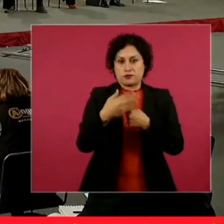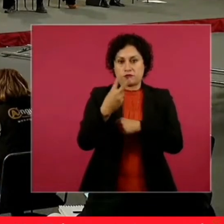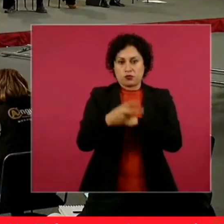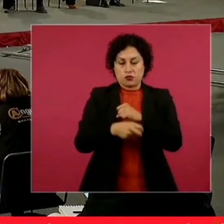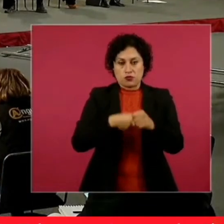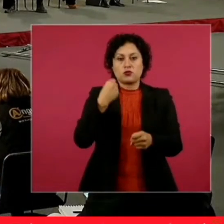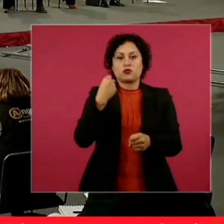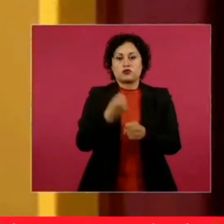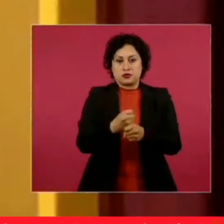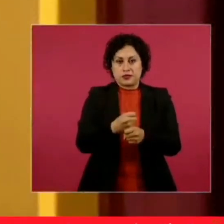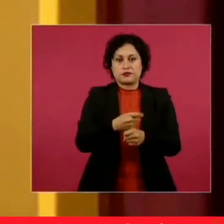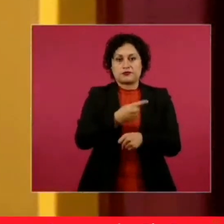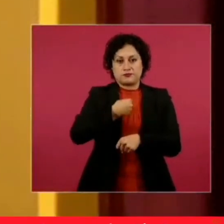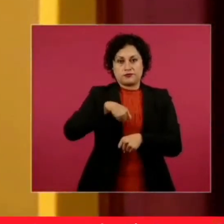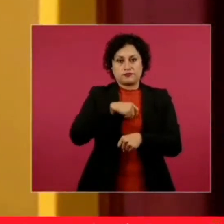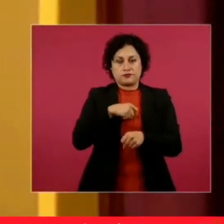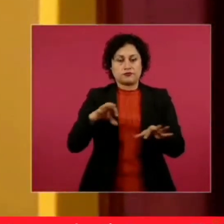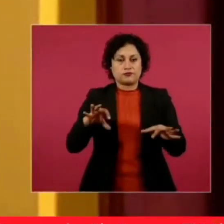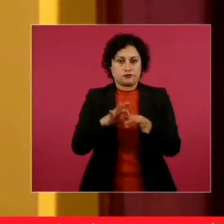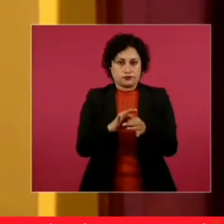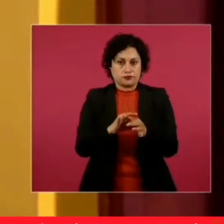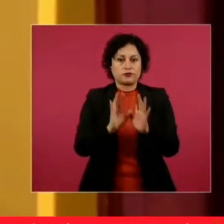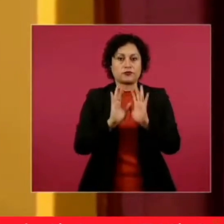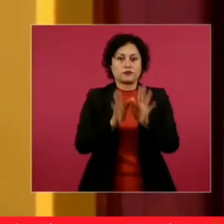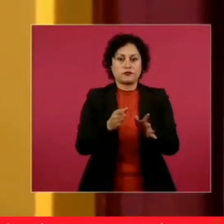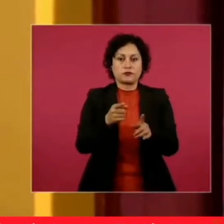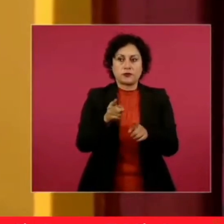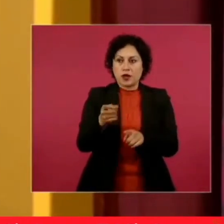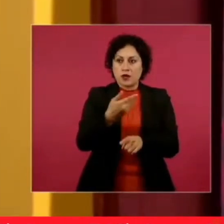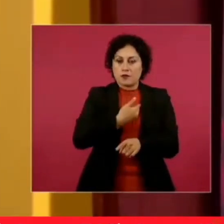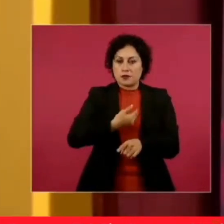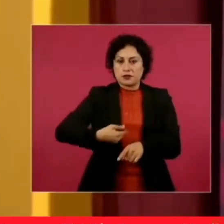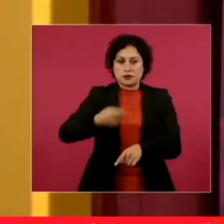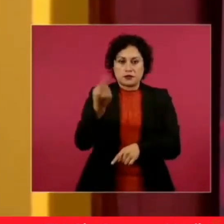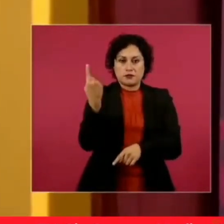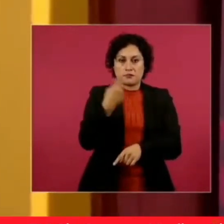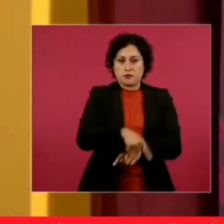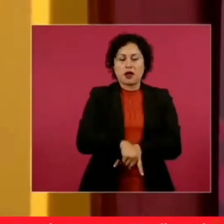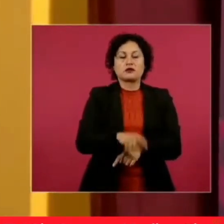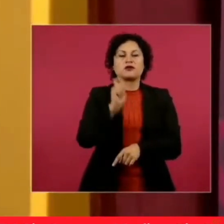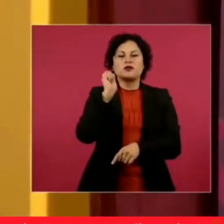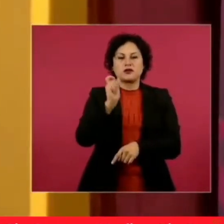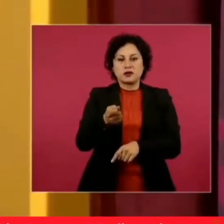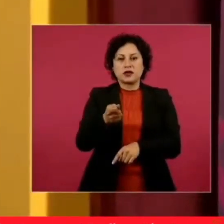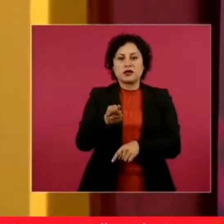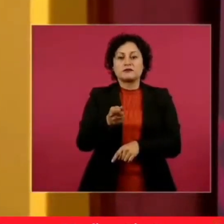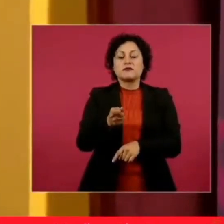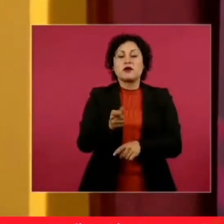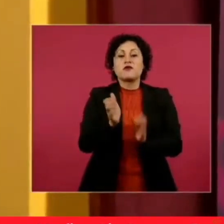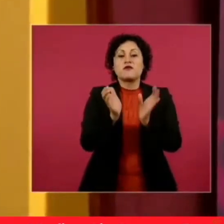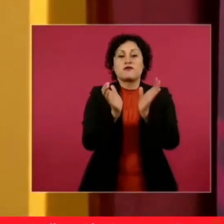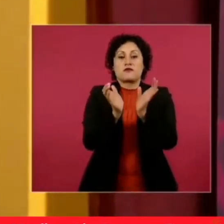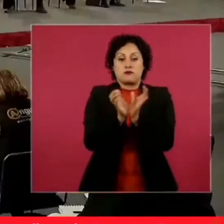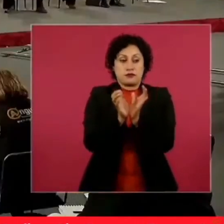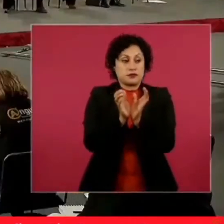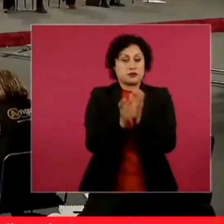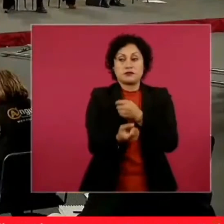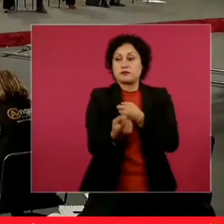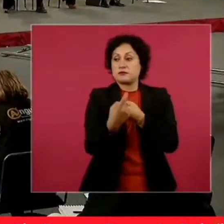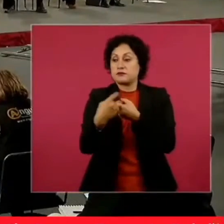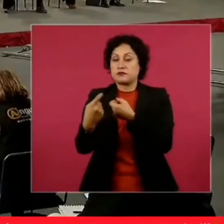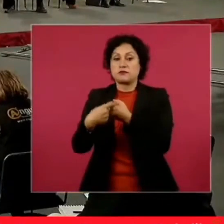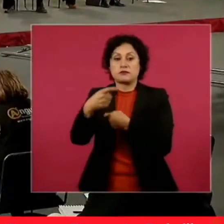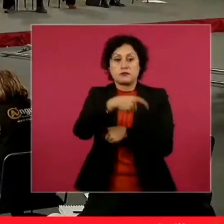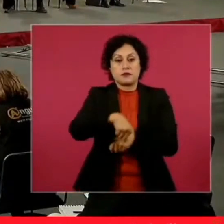instrucción del señor presidente fue muy clara, hay que volver a poner al centro de las decisiones del Foviste a los derechohabientes a los acreditados. Y parte